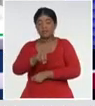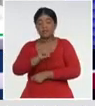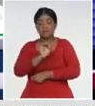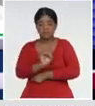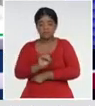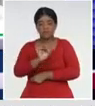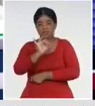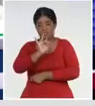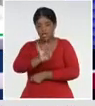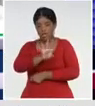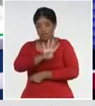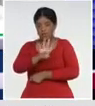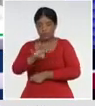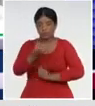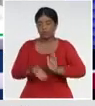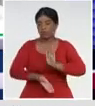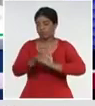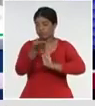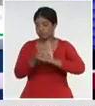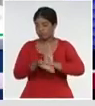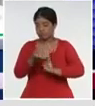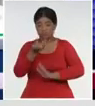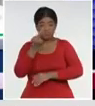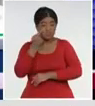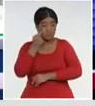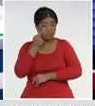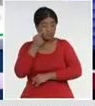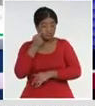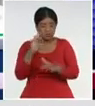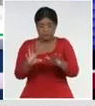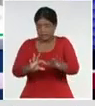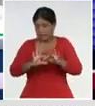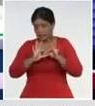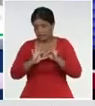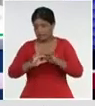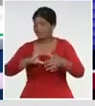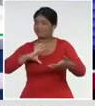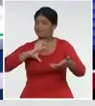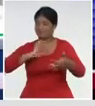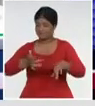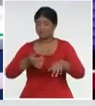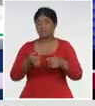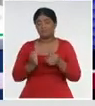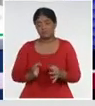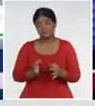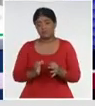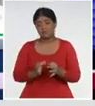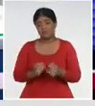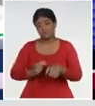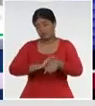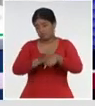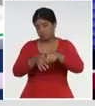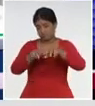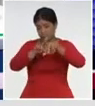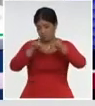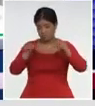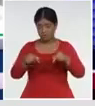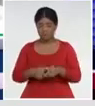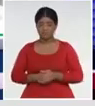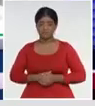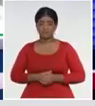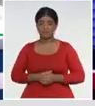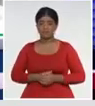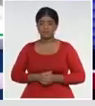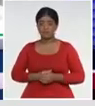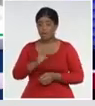744 altas, sigue siendo, muy crítica, y complicada, la situación, epidemiológica, de Cuba, vamos